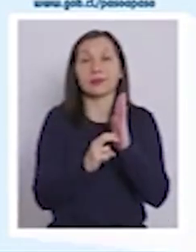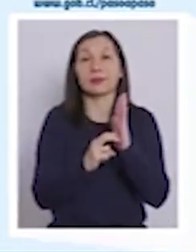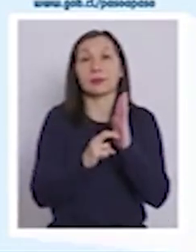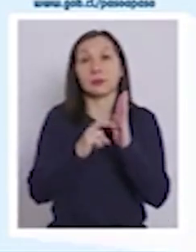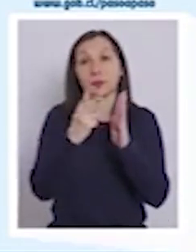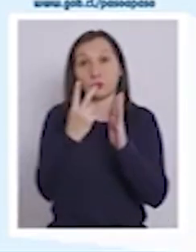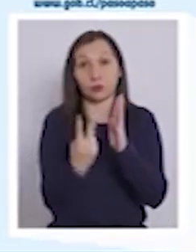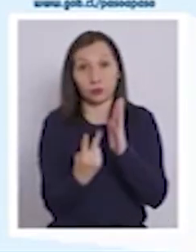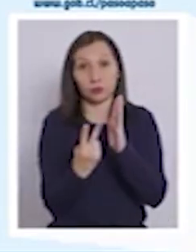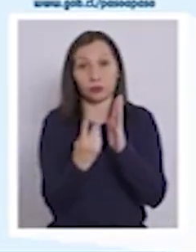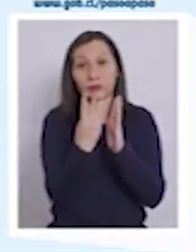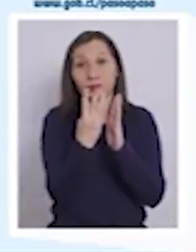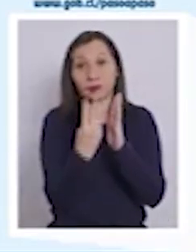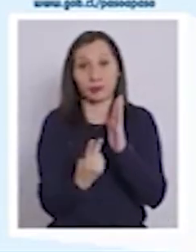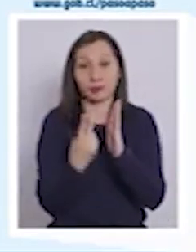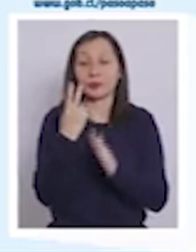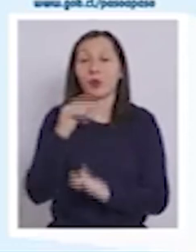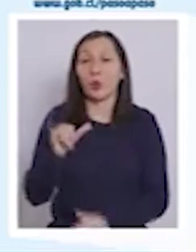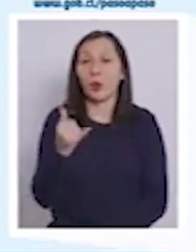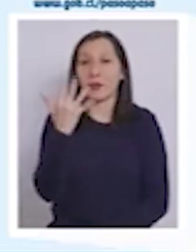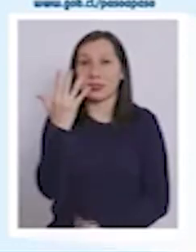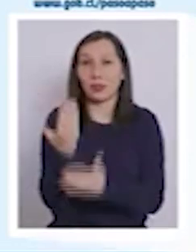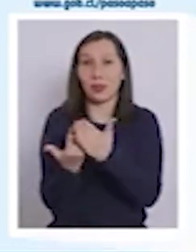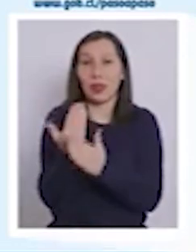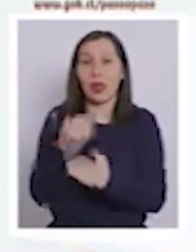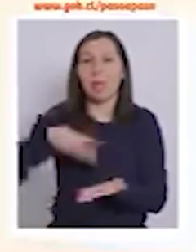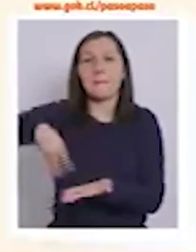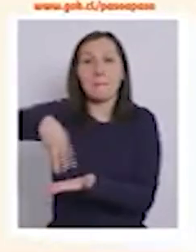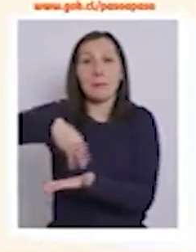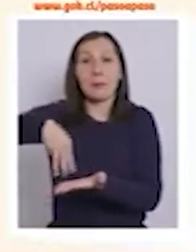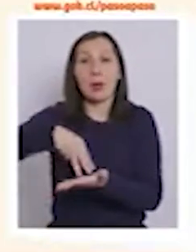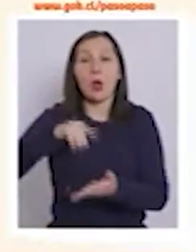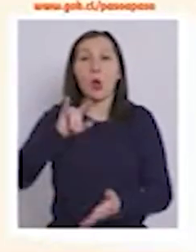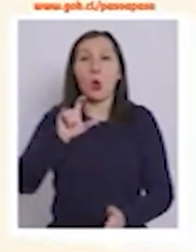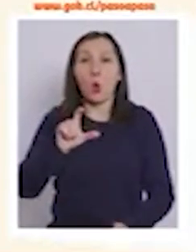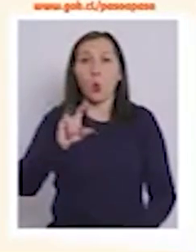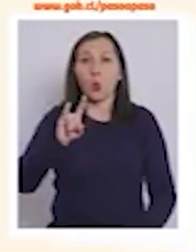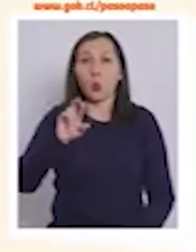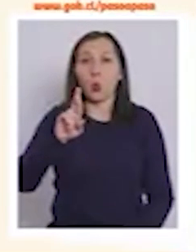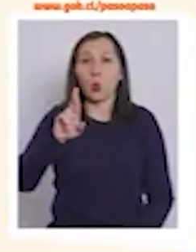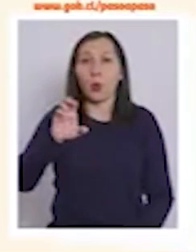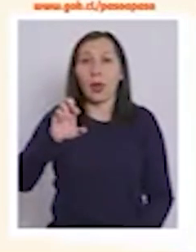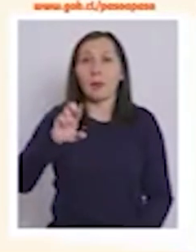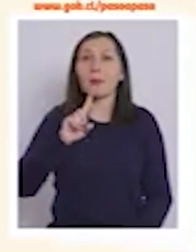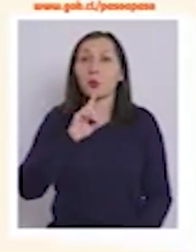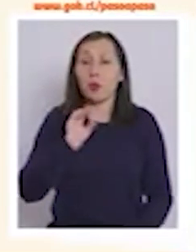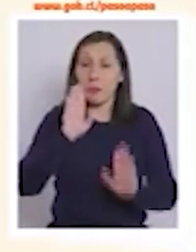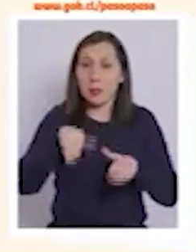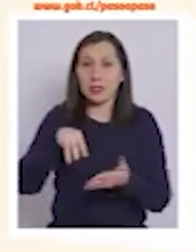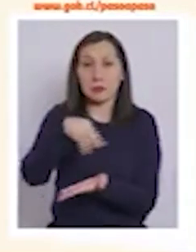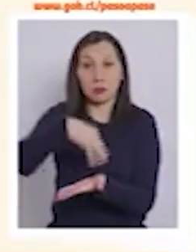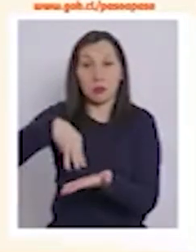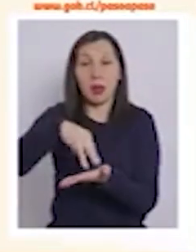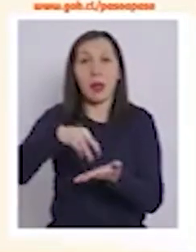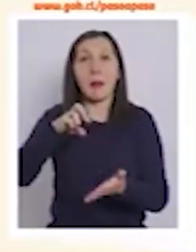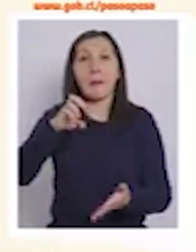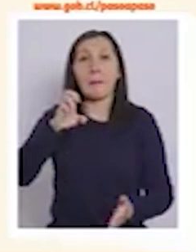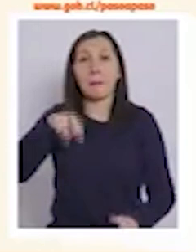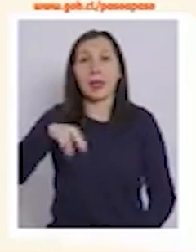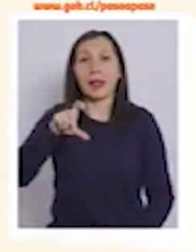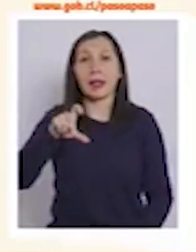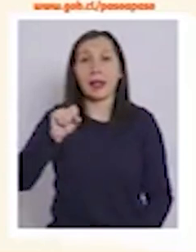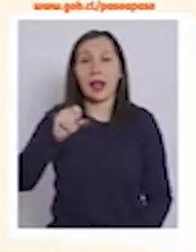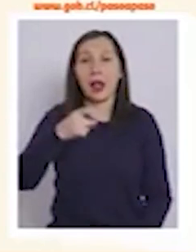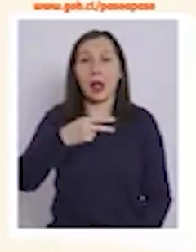día jueves a las 5 de la mañana. En la región de Maule, Curepto. En la misma región de Maule, Pencahue.